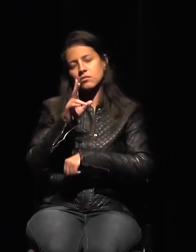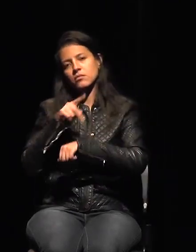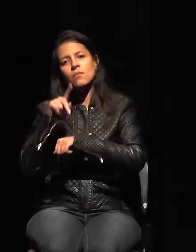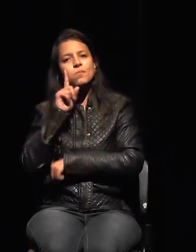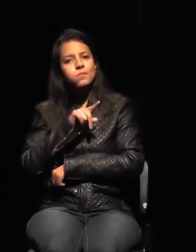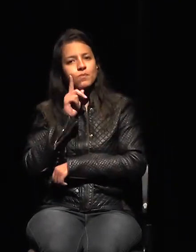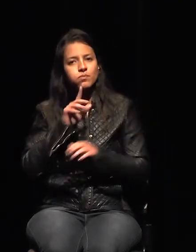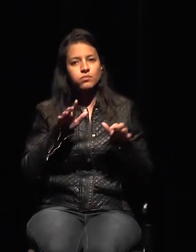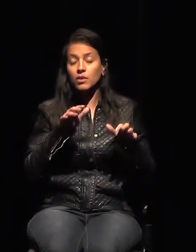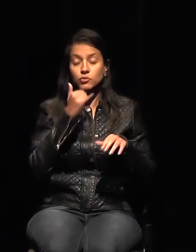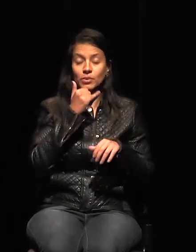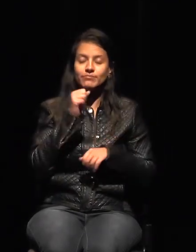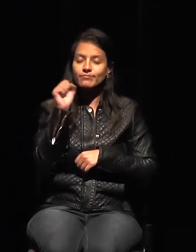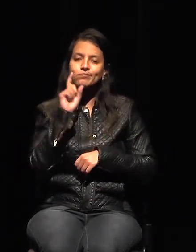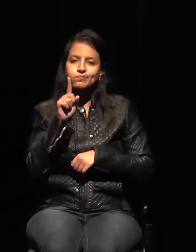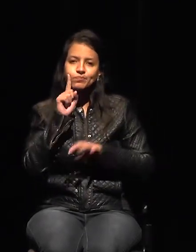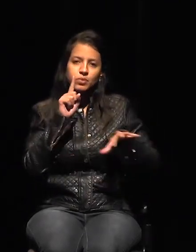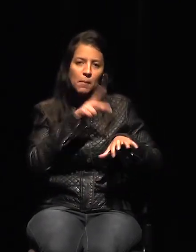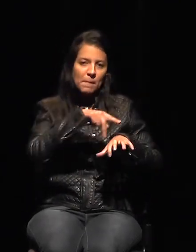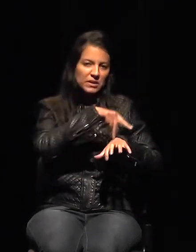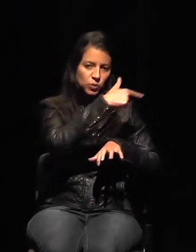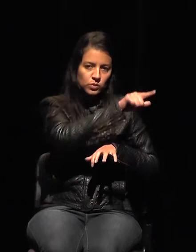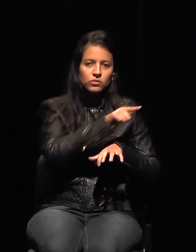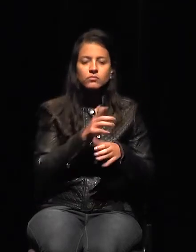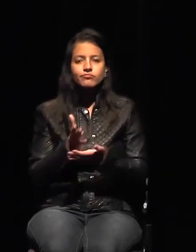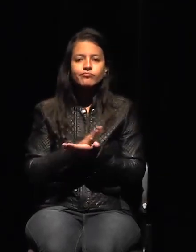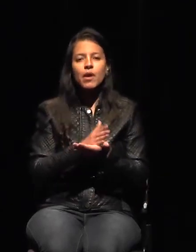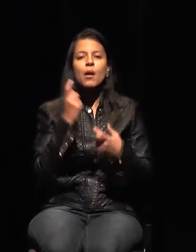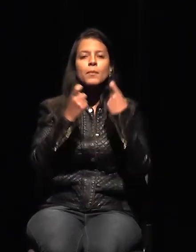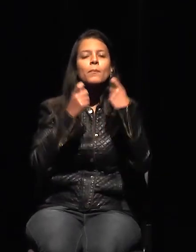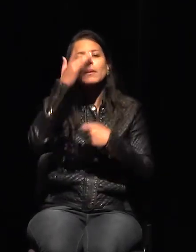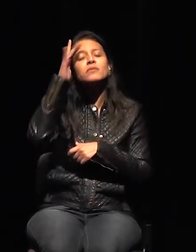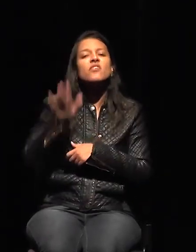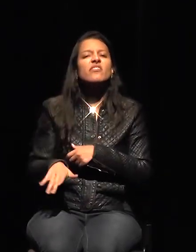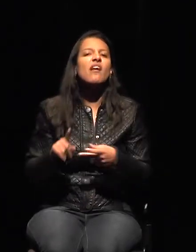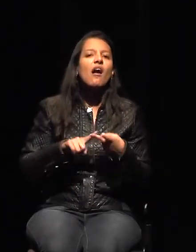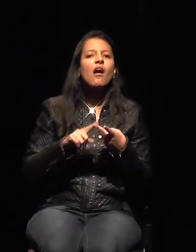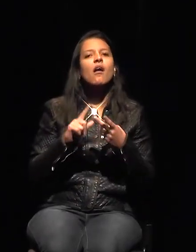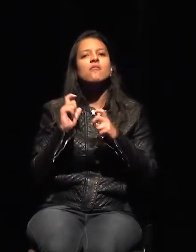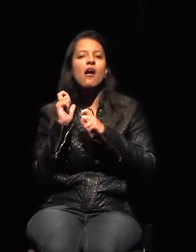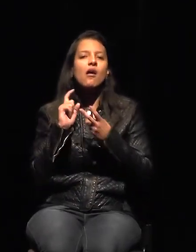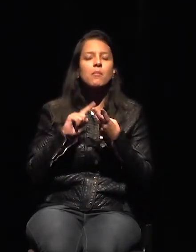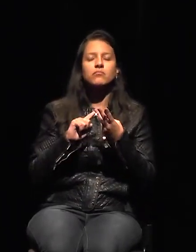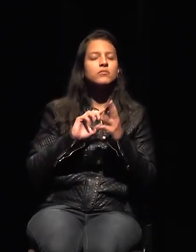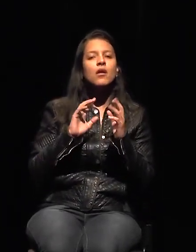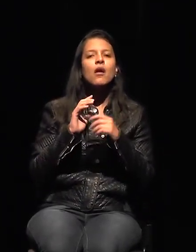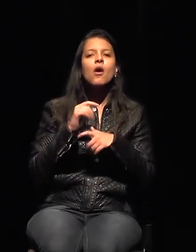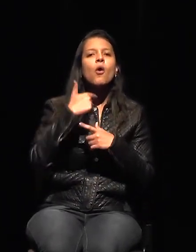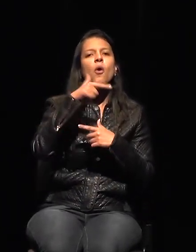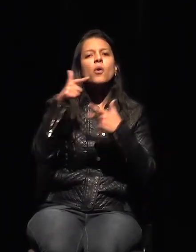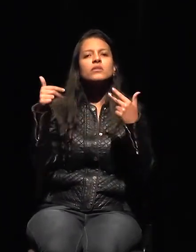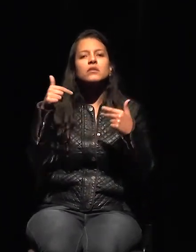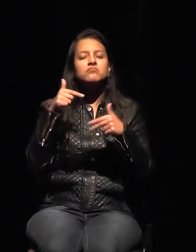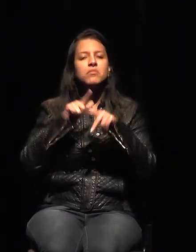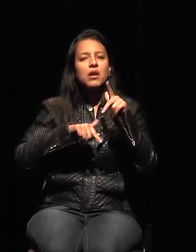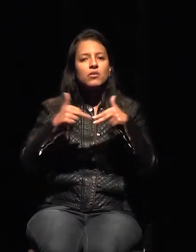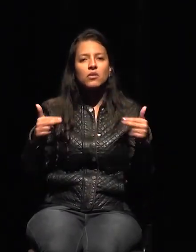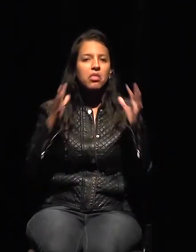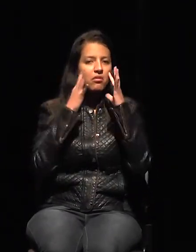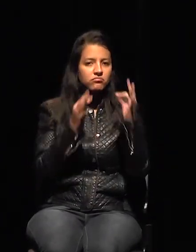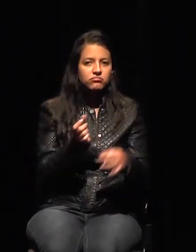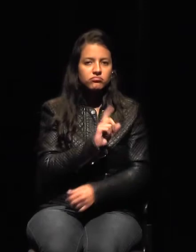armas. Claro que miran una fruta que puede contaminar algo, pero, en fin, es un carácter de excepción. No es lo que más les interesa.